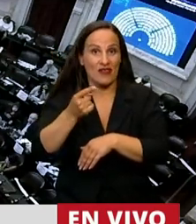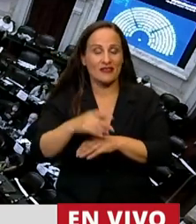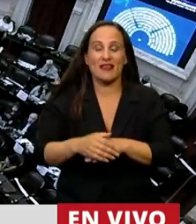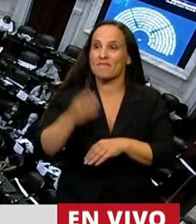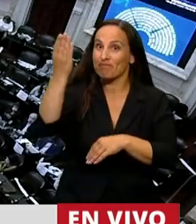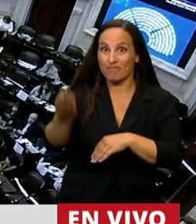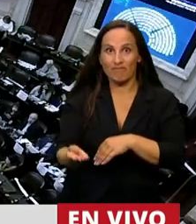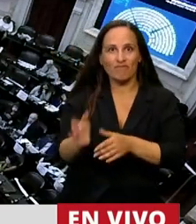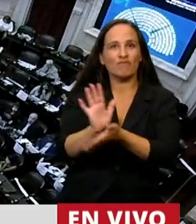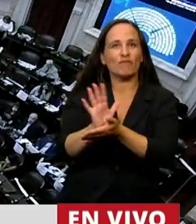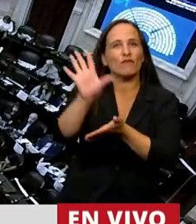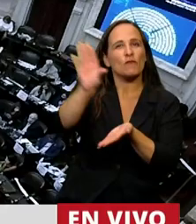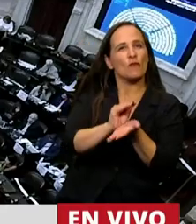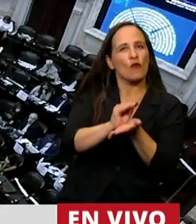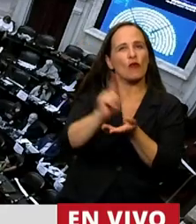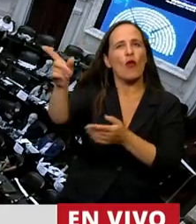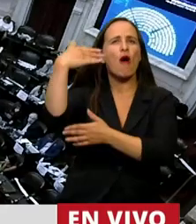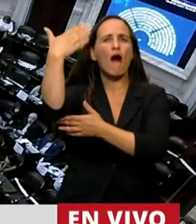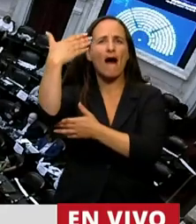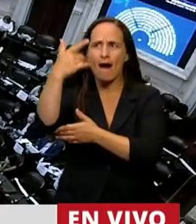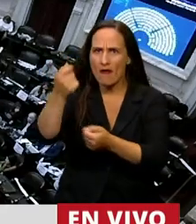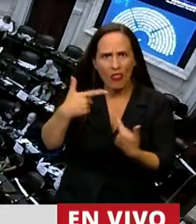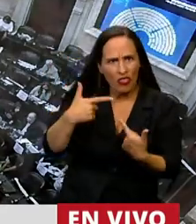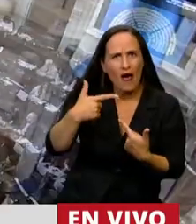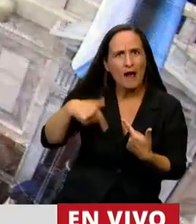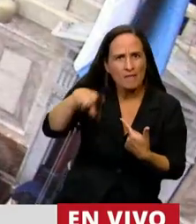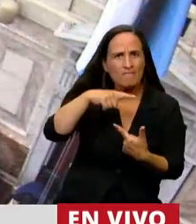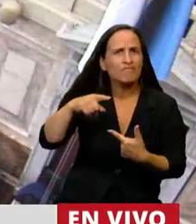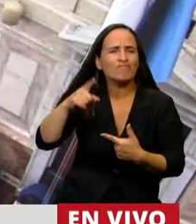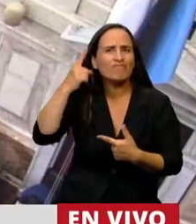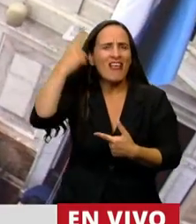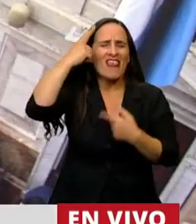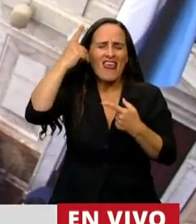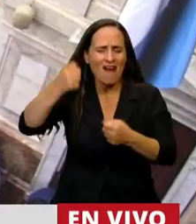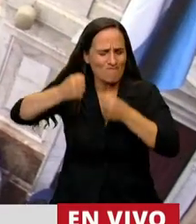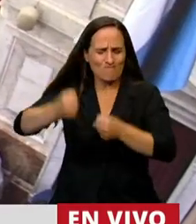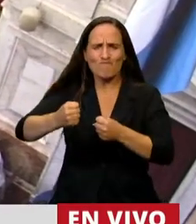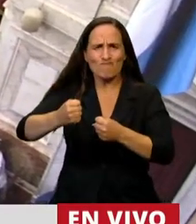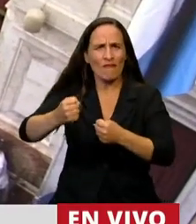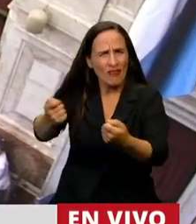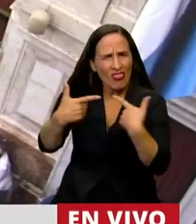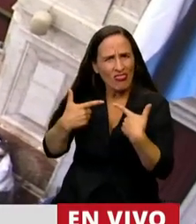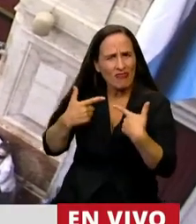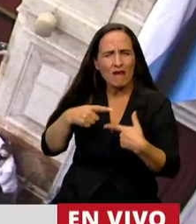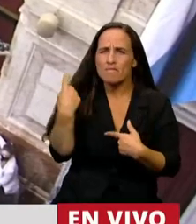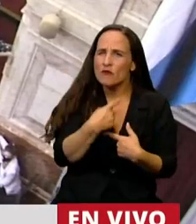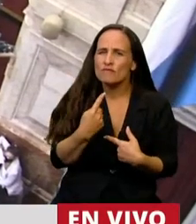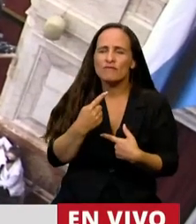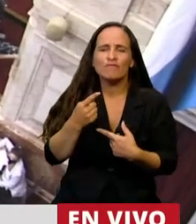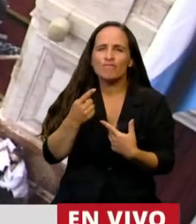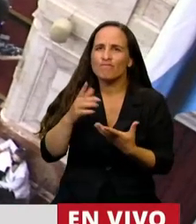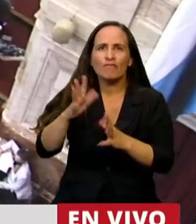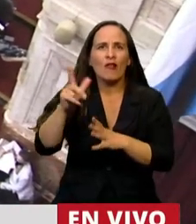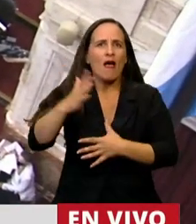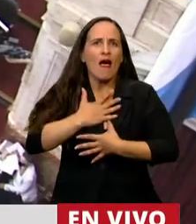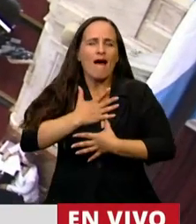ejemplo, nos dejó su palabra, nos dejó su ser ideas sin condicionamientos, nos dejó su amor categórico por estas